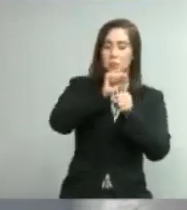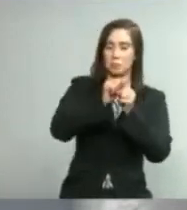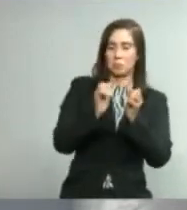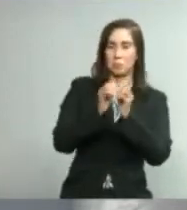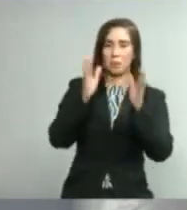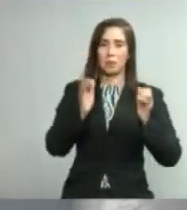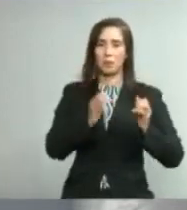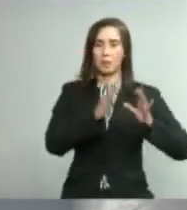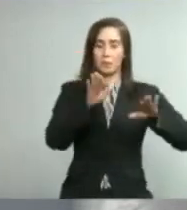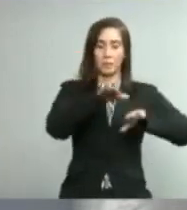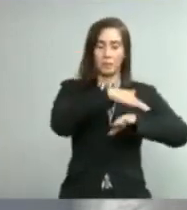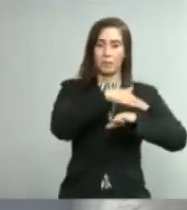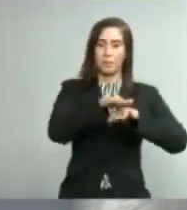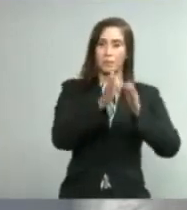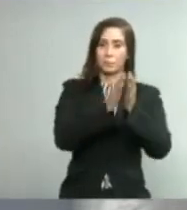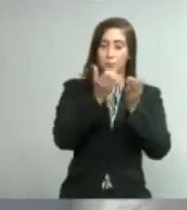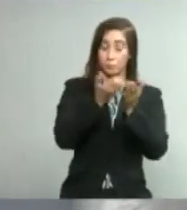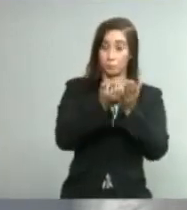la comisión